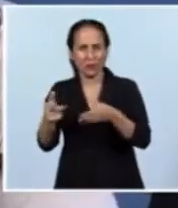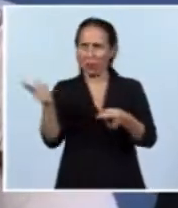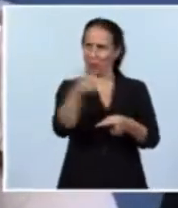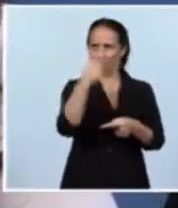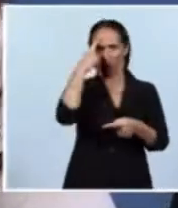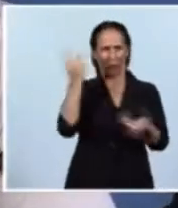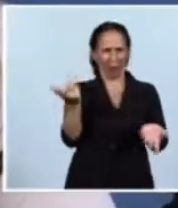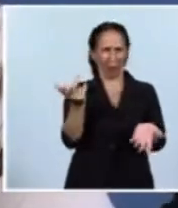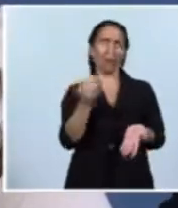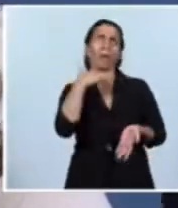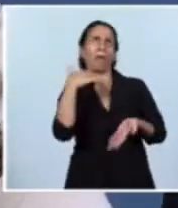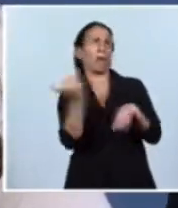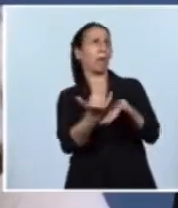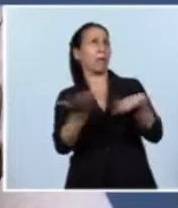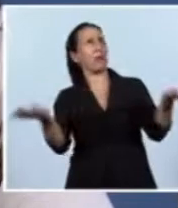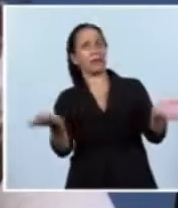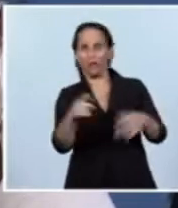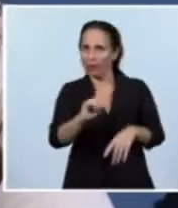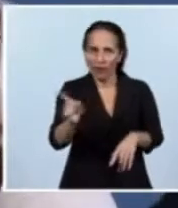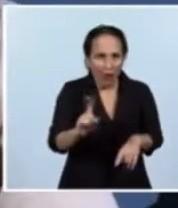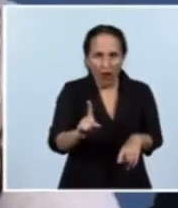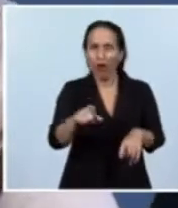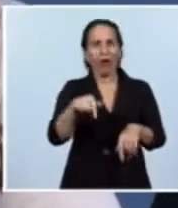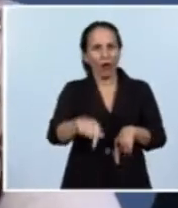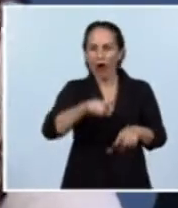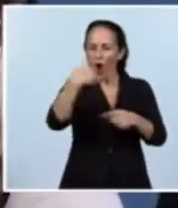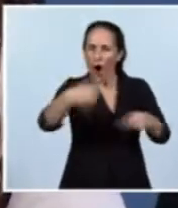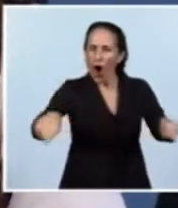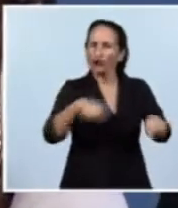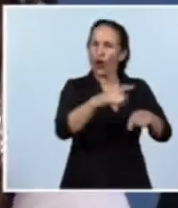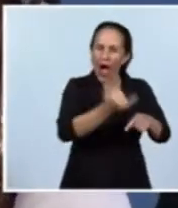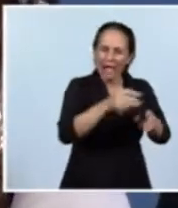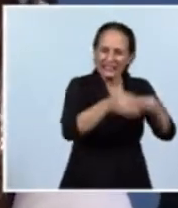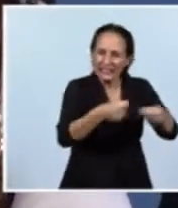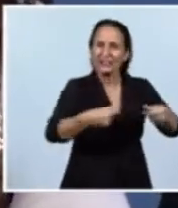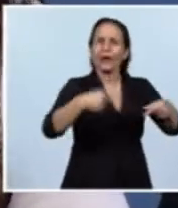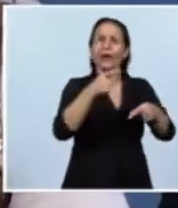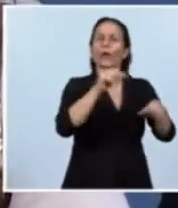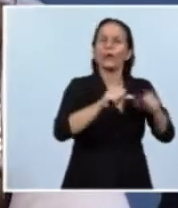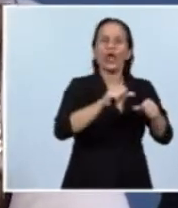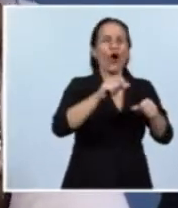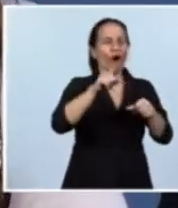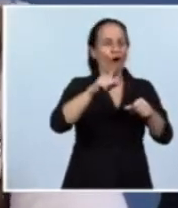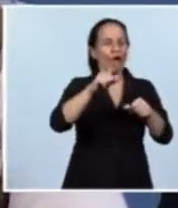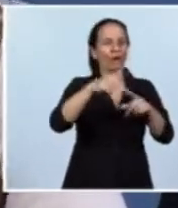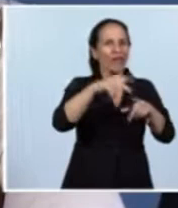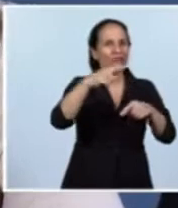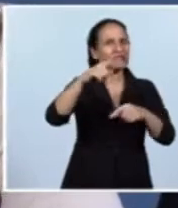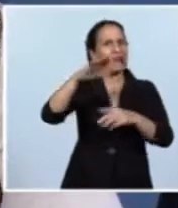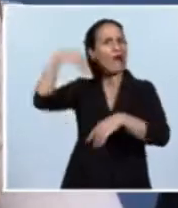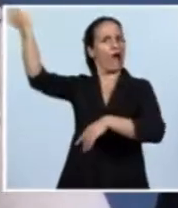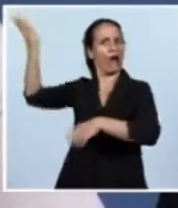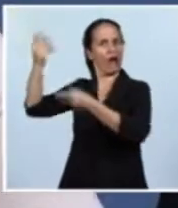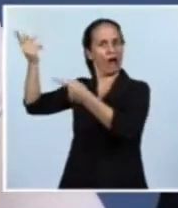ninguna tontería. Todos los otros productos biotecnológicos tenían origen extranjero. Estos